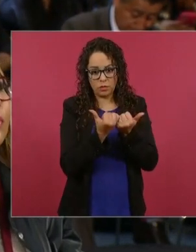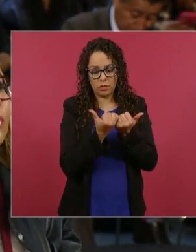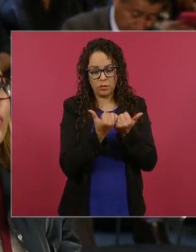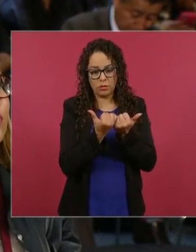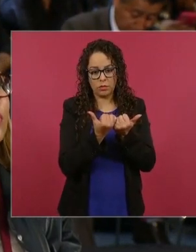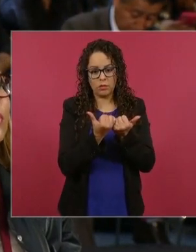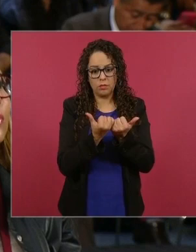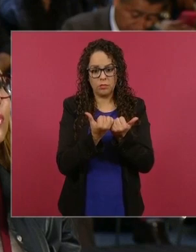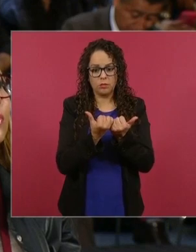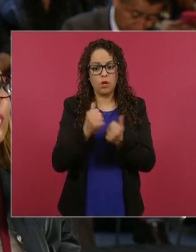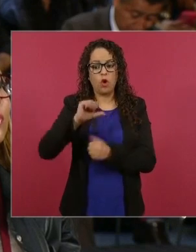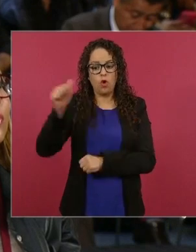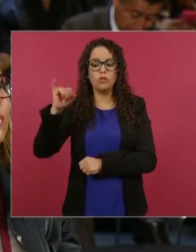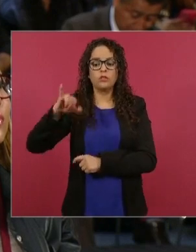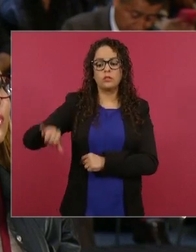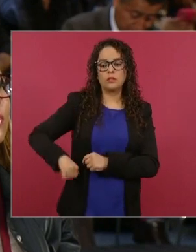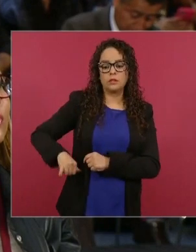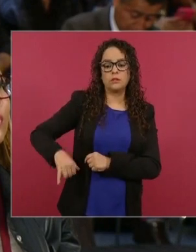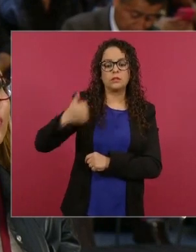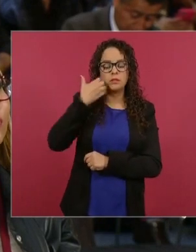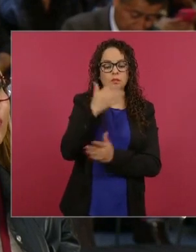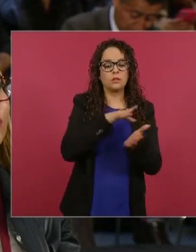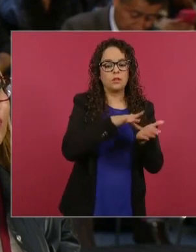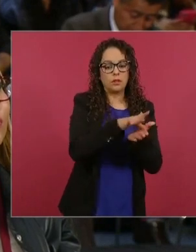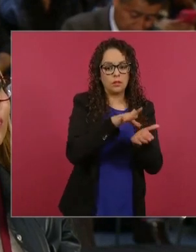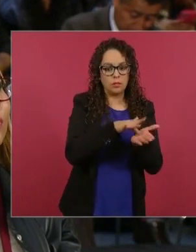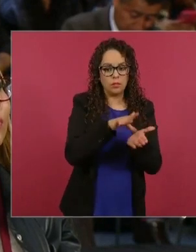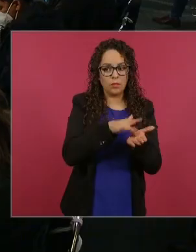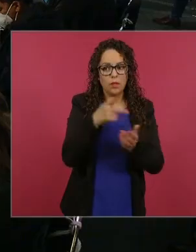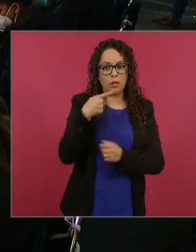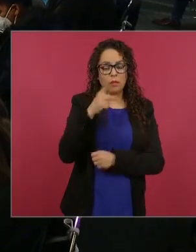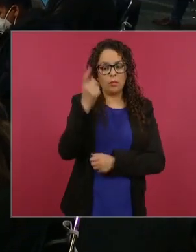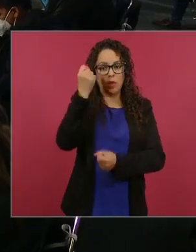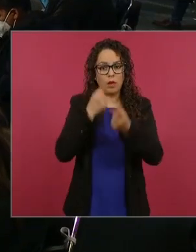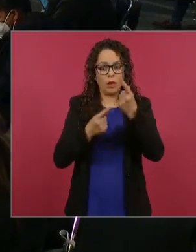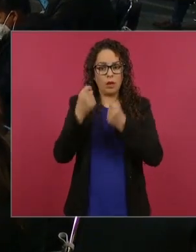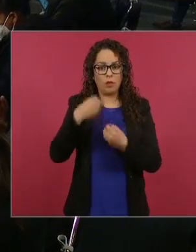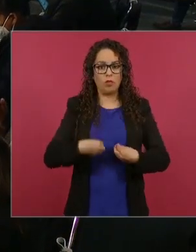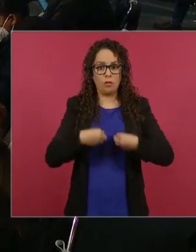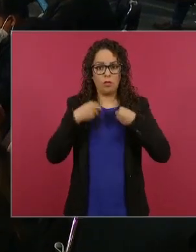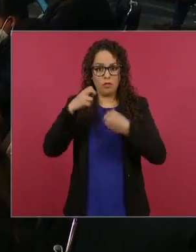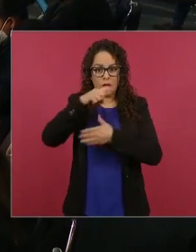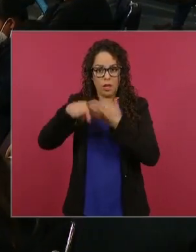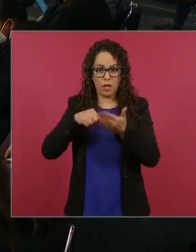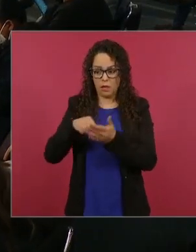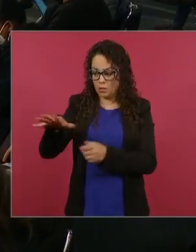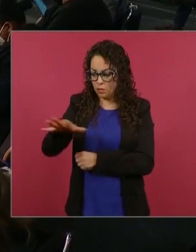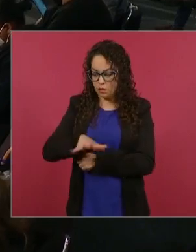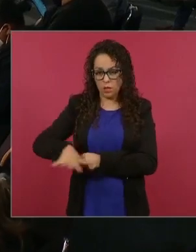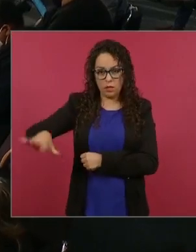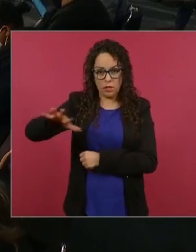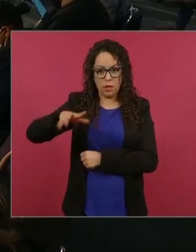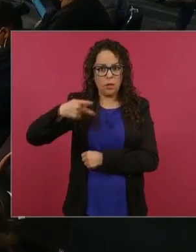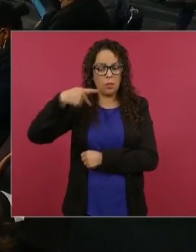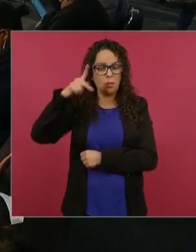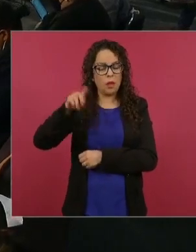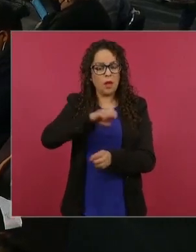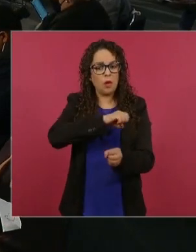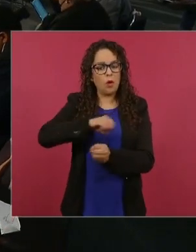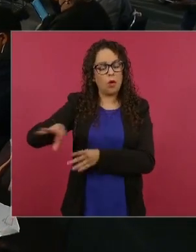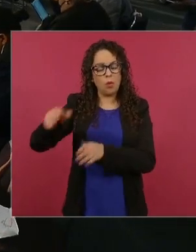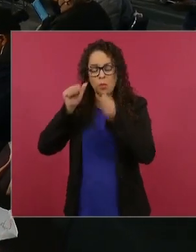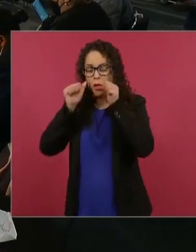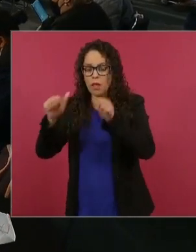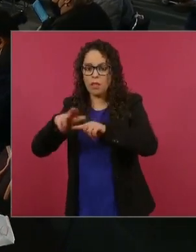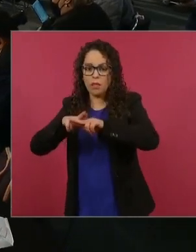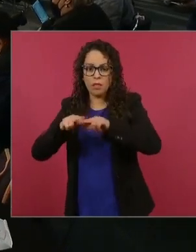que estamos radicados en esta geografía olvidada y pensamos con toda firmeza que la construcción de las escolleras vendría a ser la obra